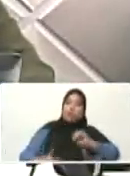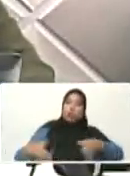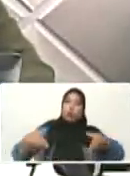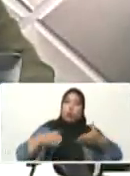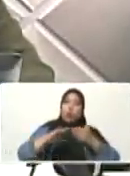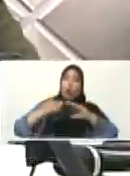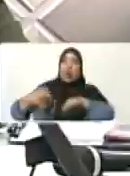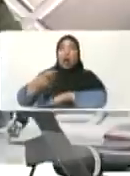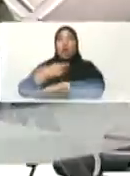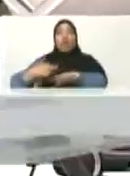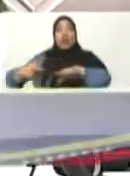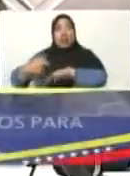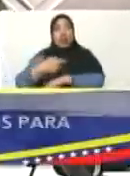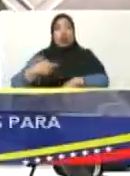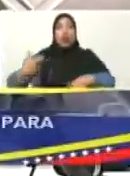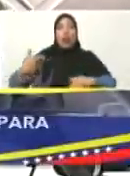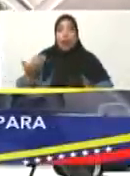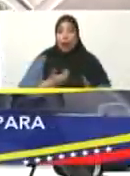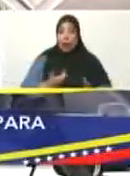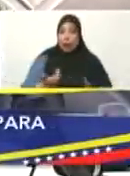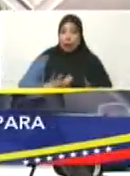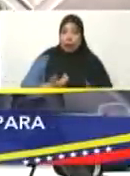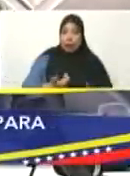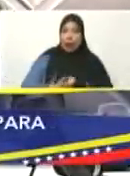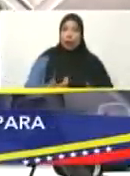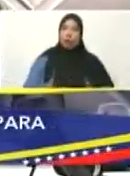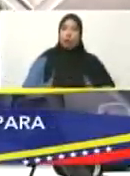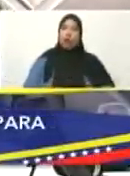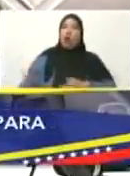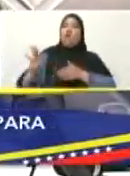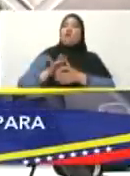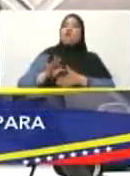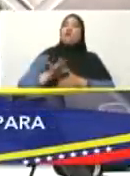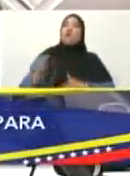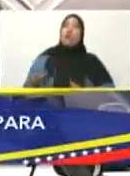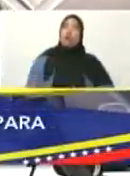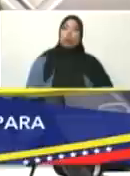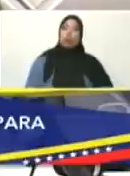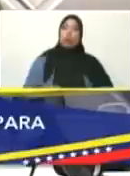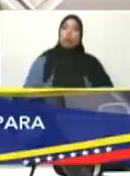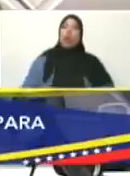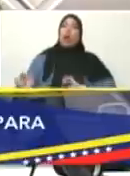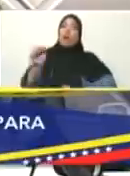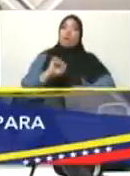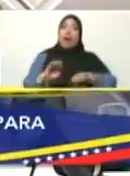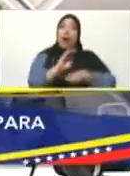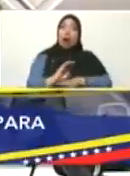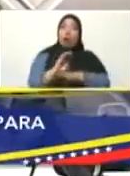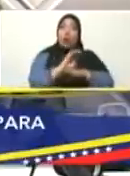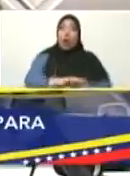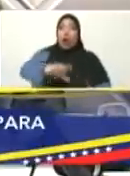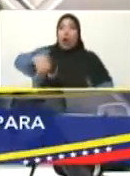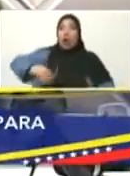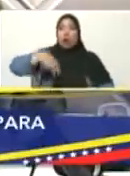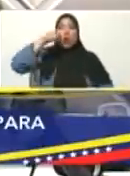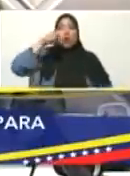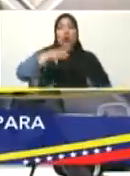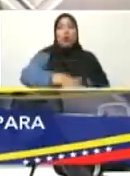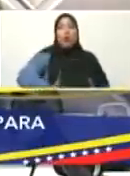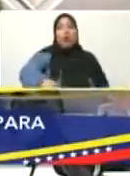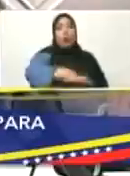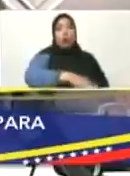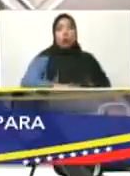gobernaciones, las alcaldías. Para proteger a nuestro pueblo. En noveno lugar,